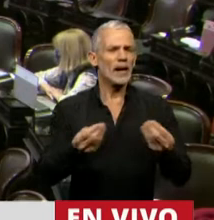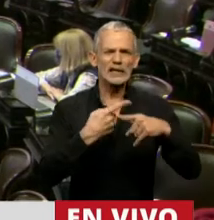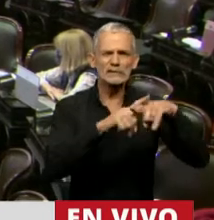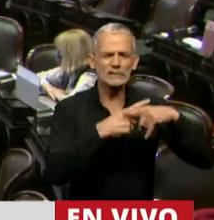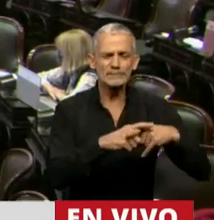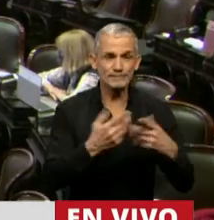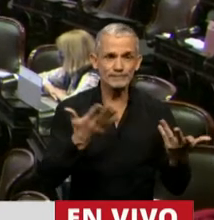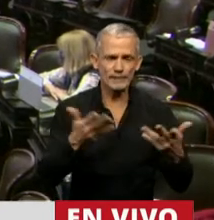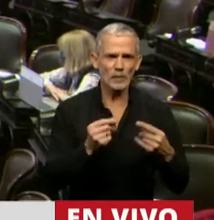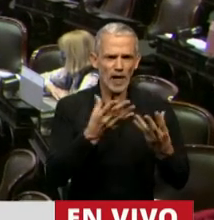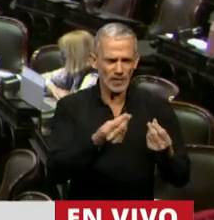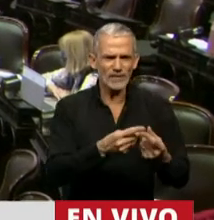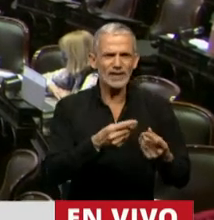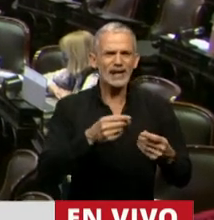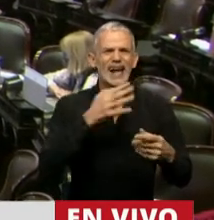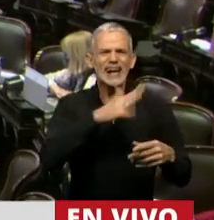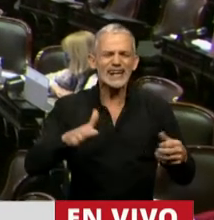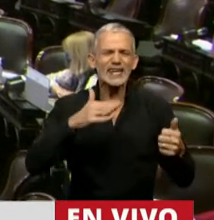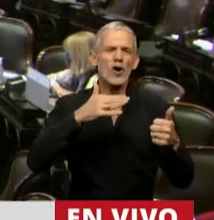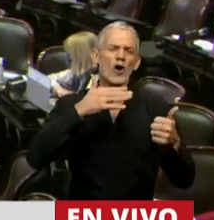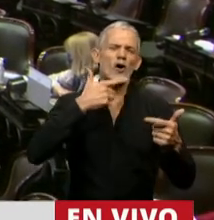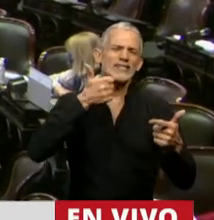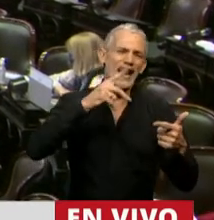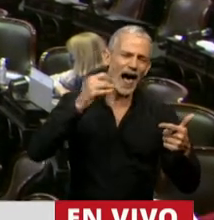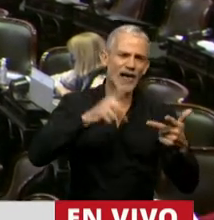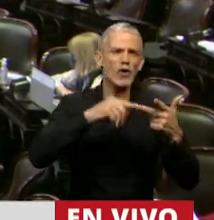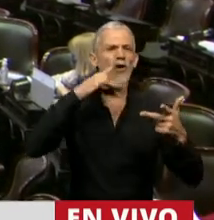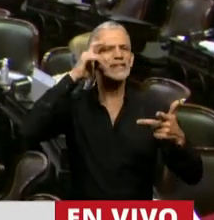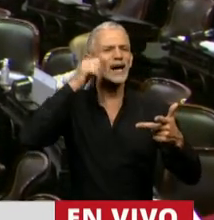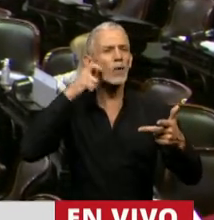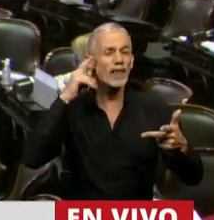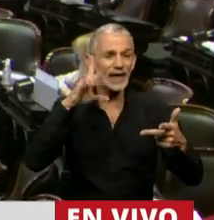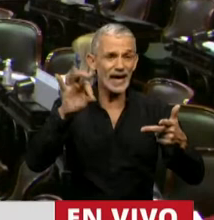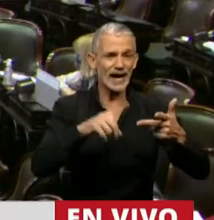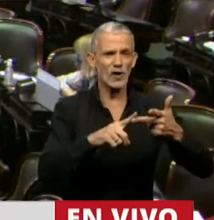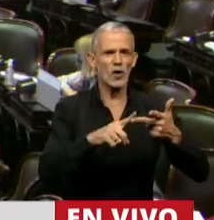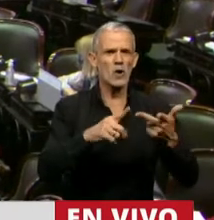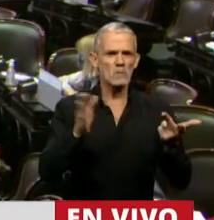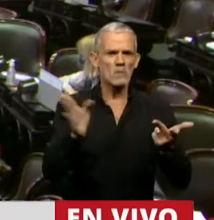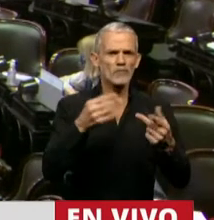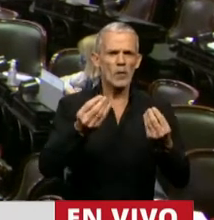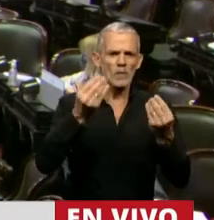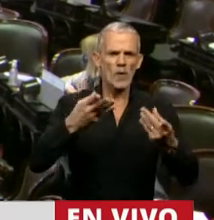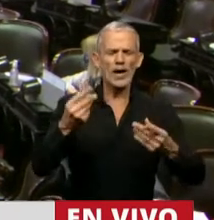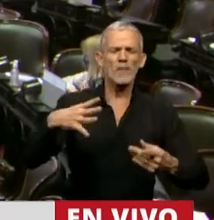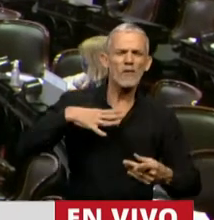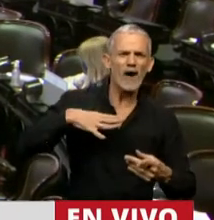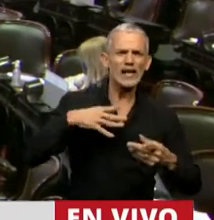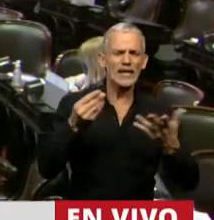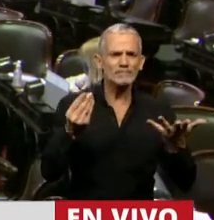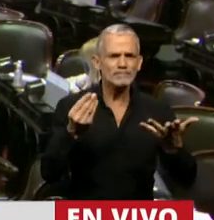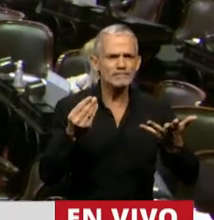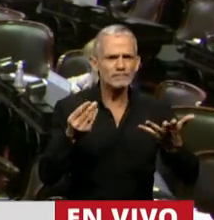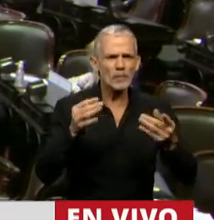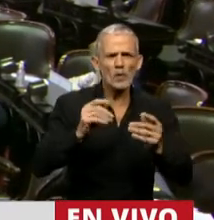para defender el río Desaguadero, Salado, Chaleú, Curacó. Y todo porque no se puede desarmar una